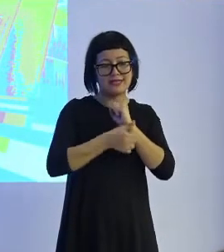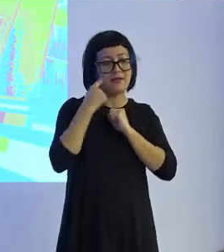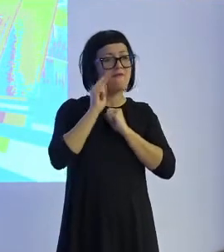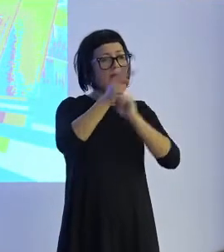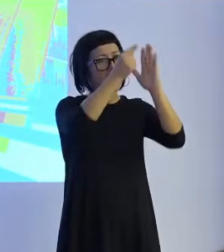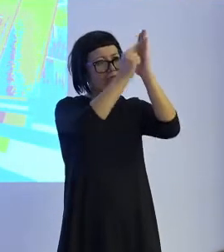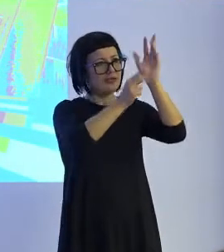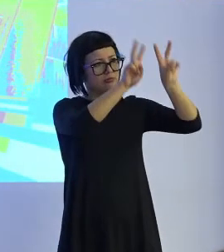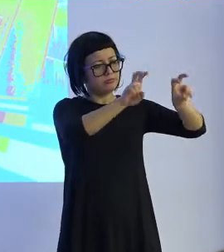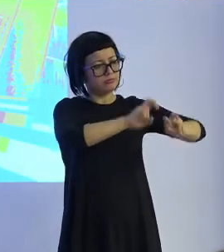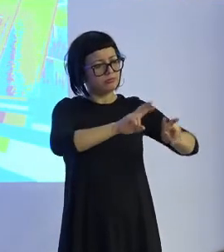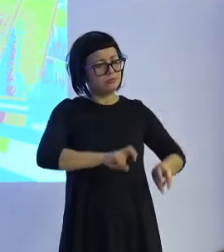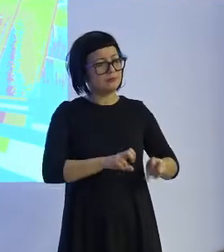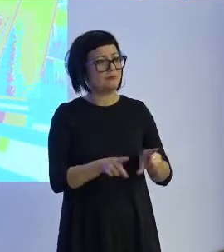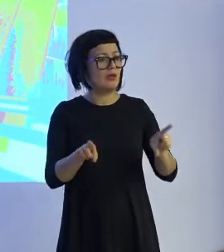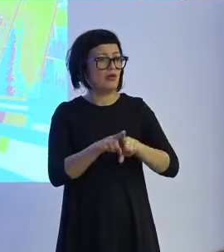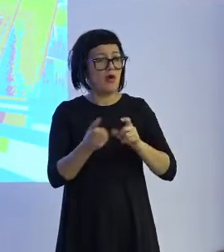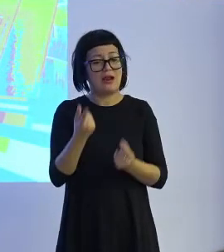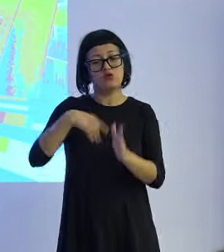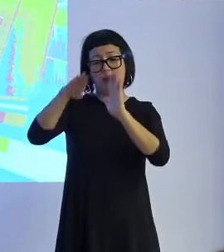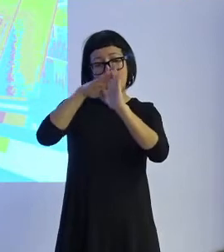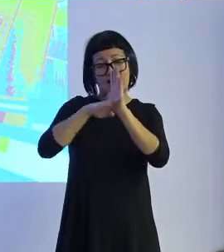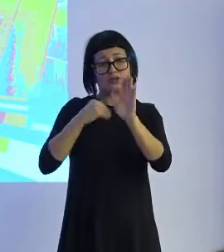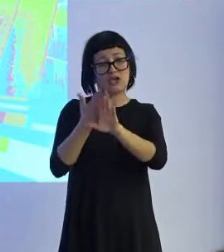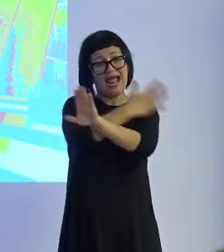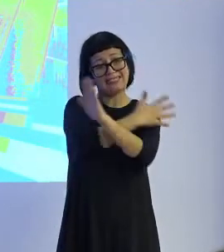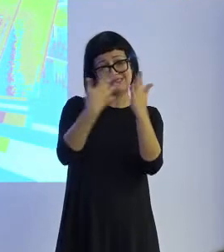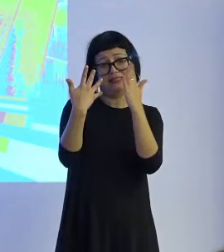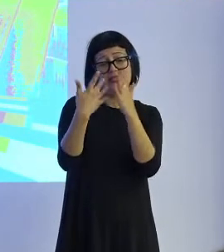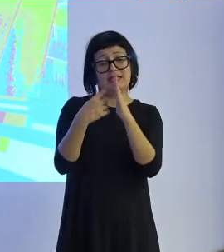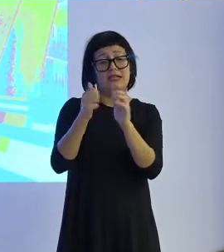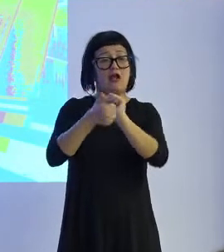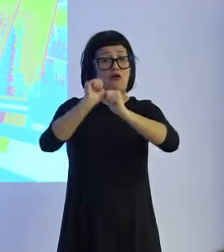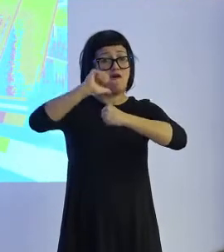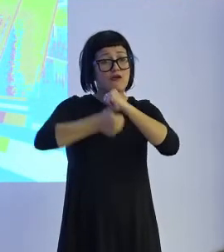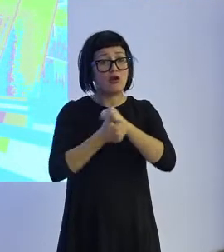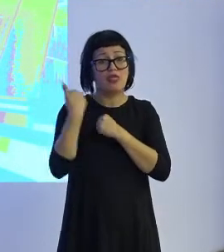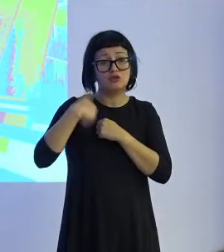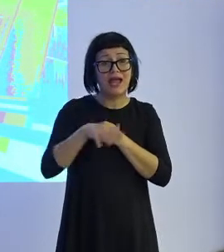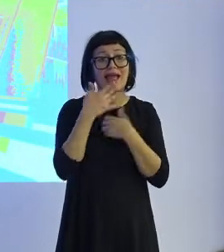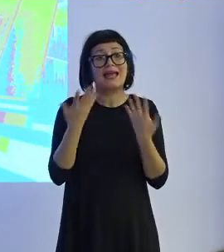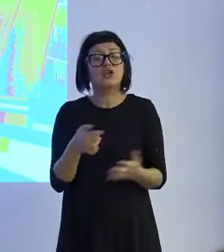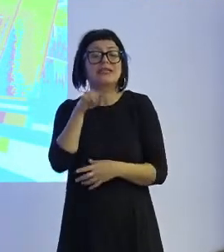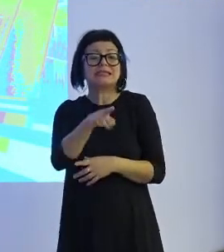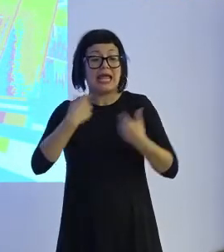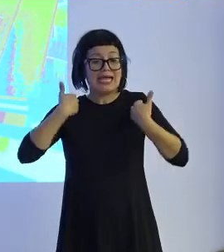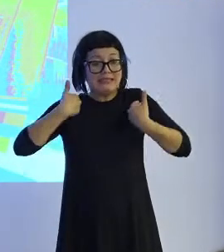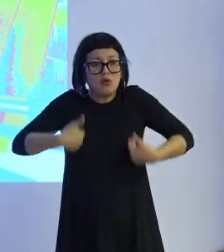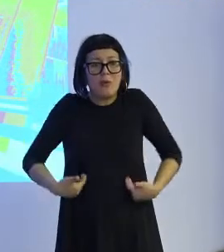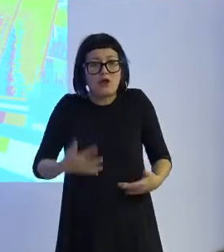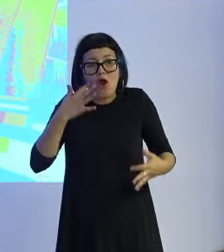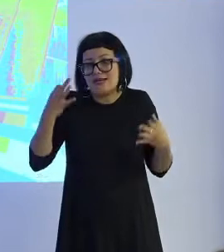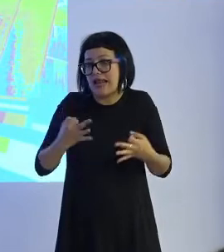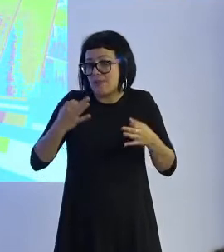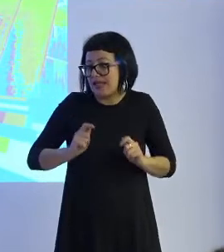de datos conforme a unos parámetros que previamente le han sido configurados. Entonces, realmente es el ser humano el que